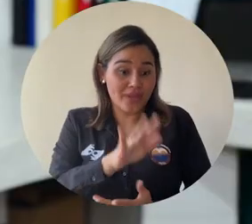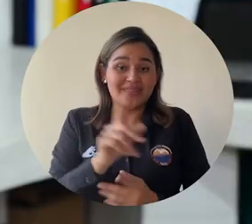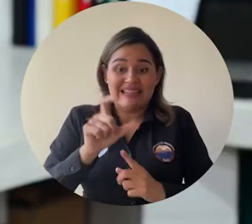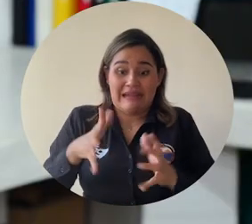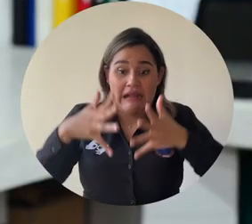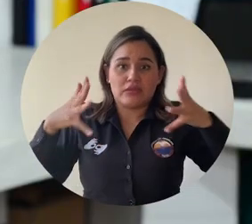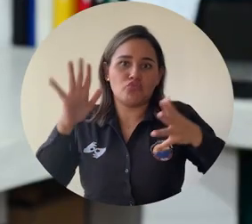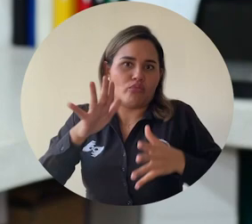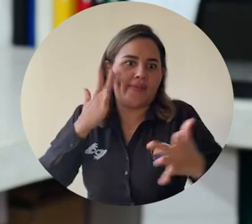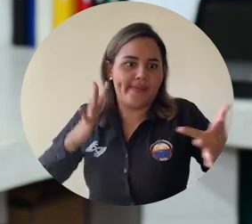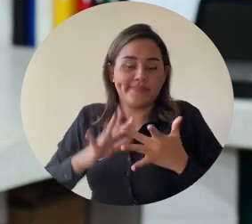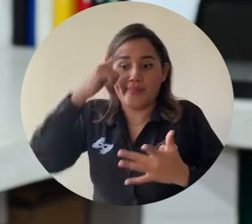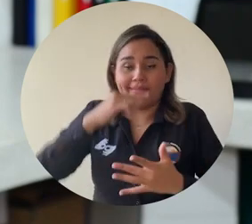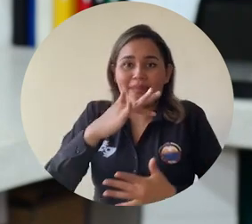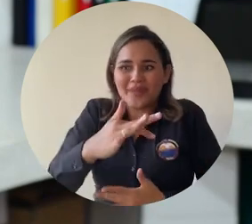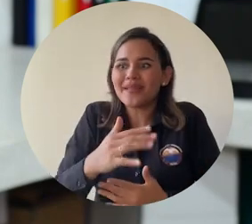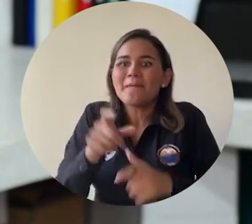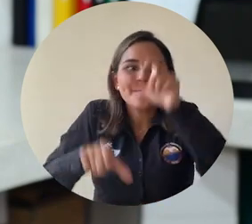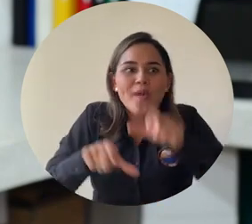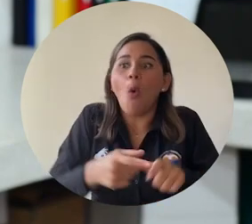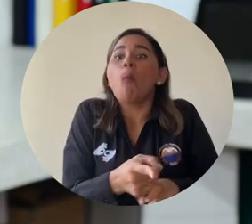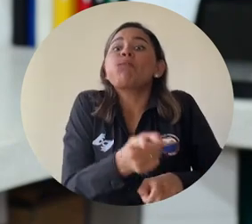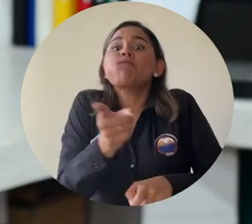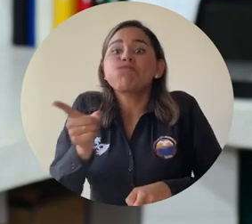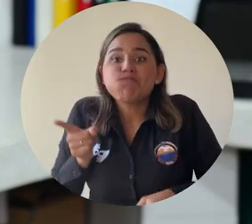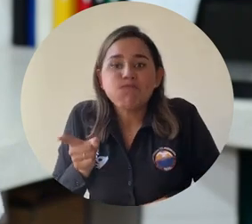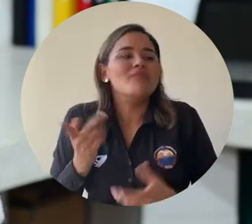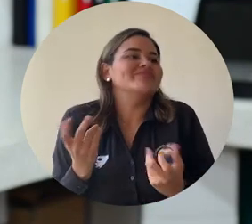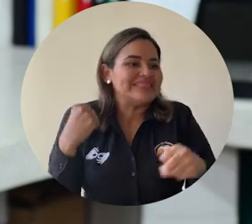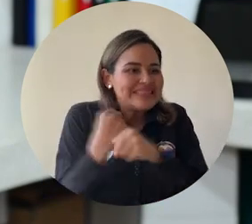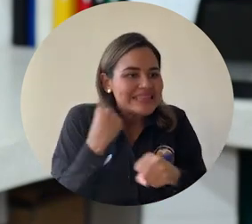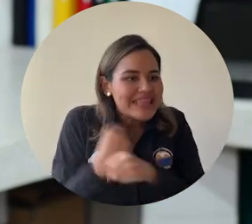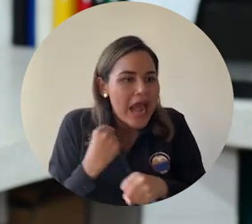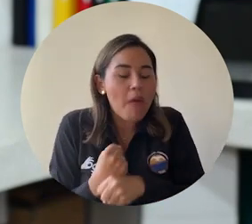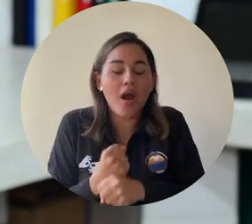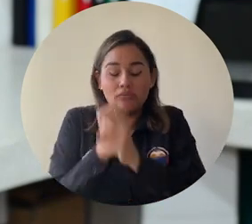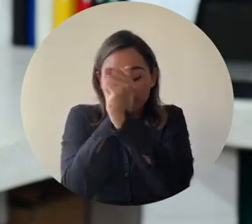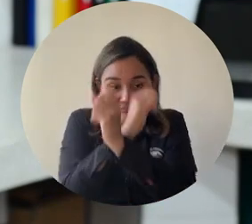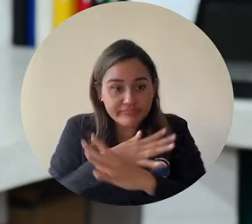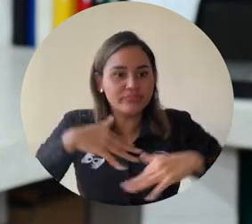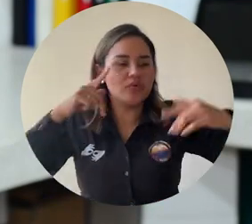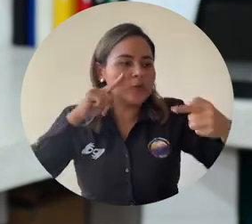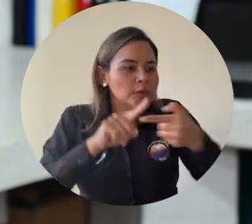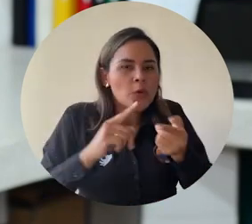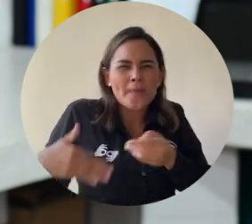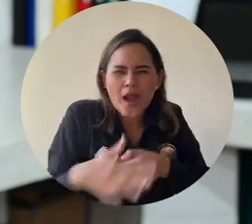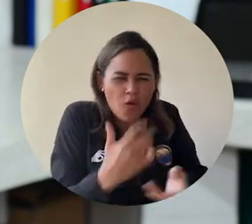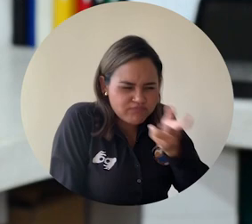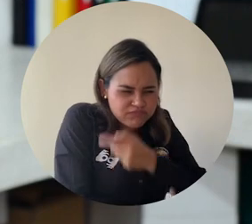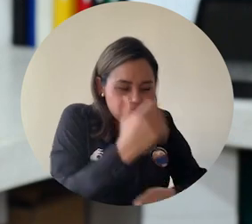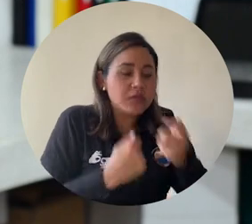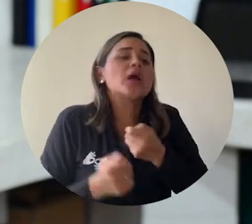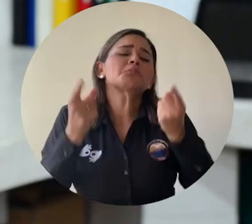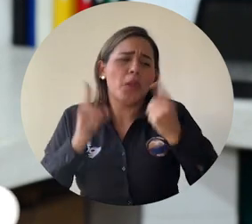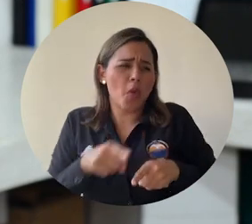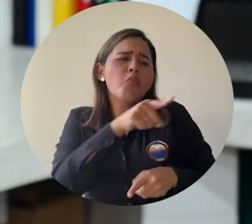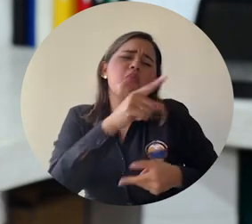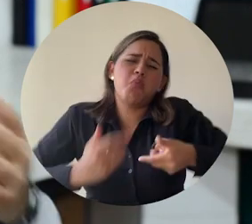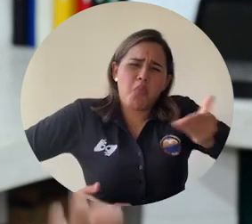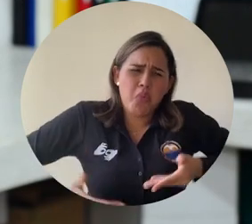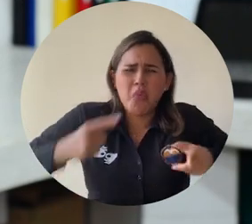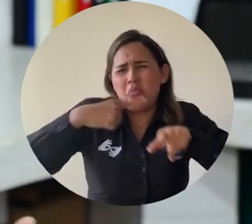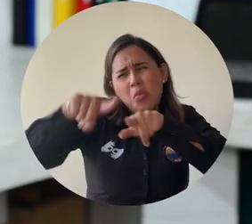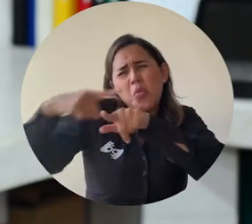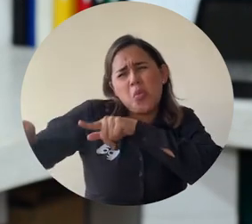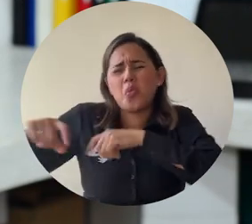Pero estamos hablando de la Ciénaga Grande de Santa Marta, de gente local, de gente que trabaja día y noche con la pesca y aparte de que